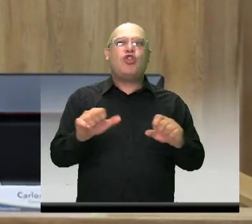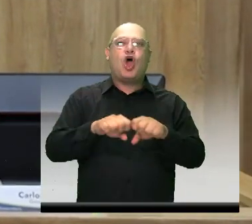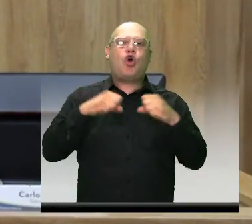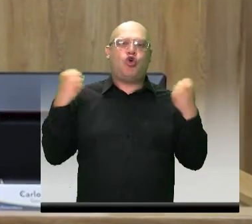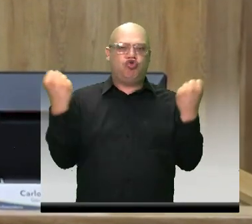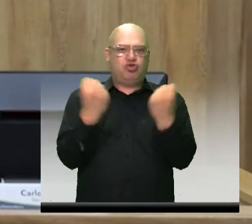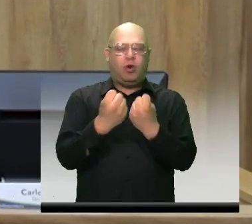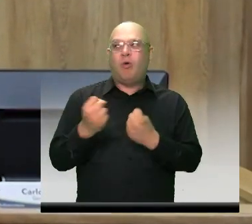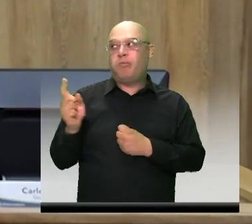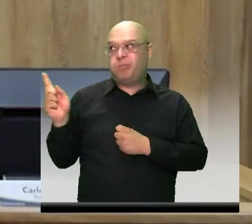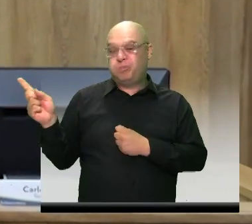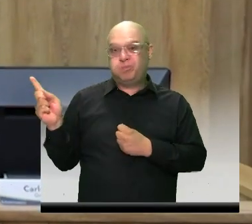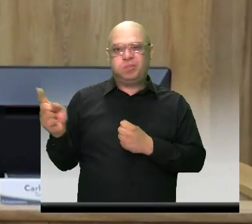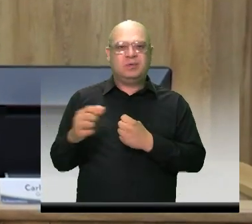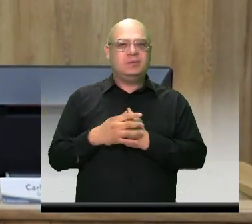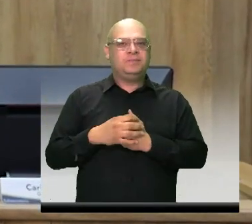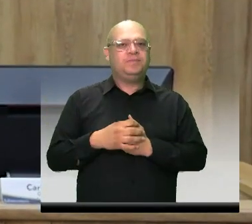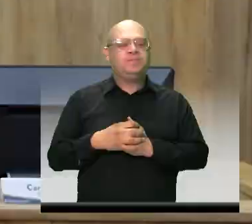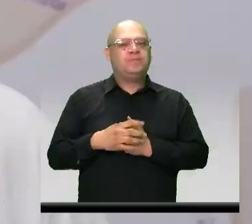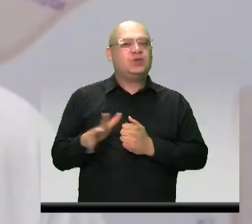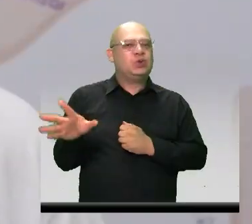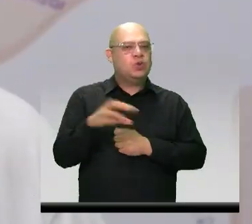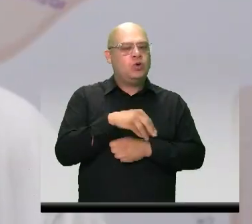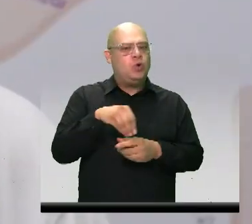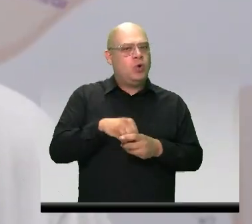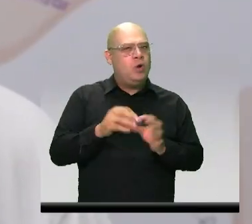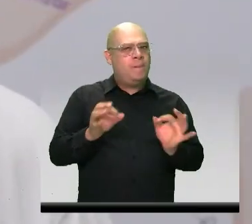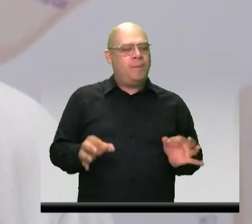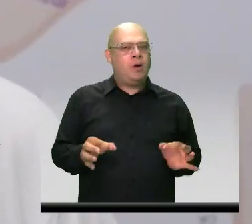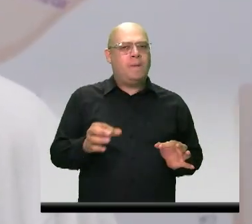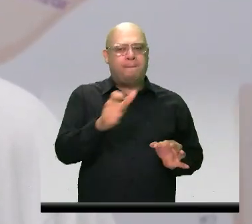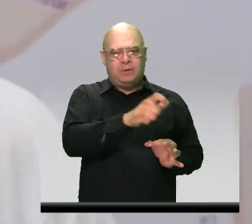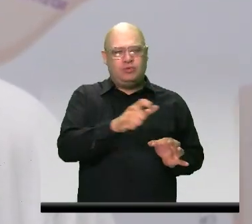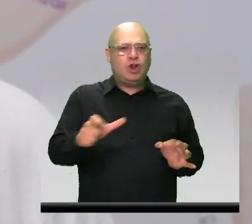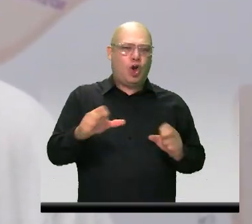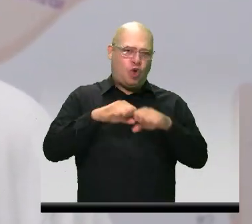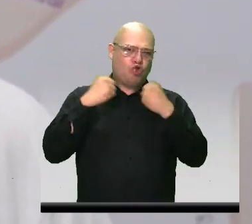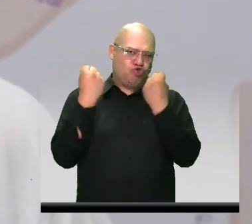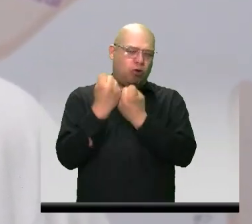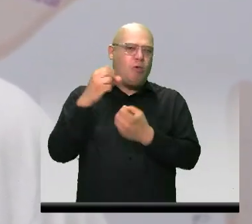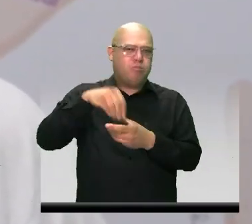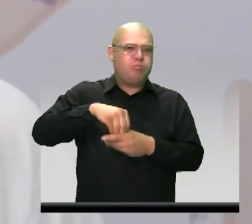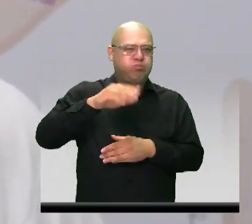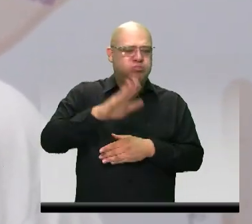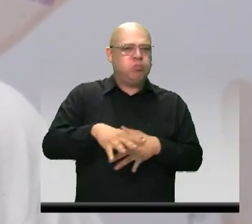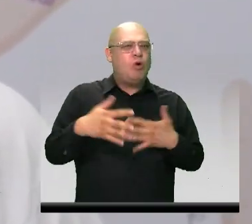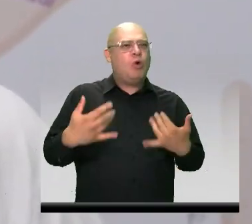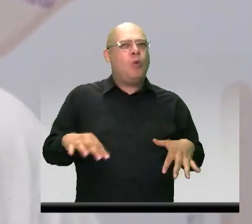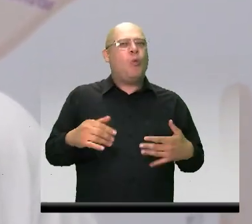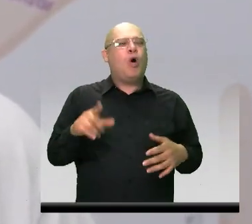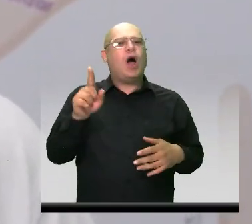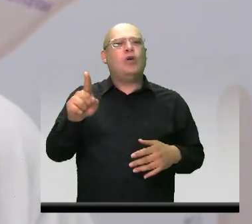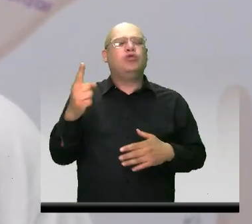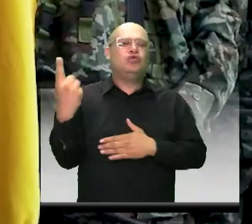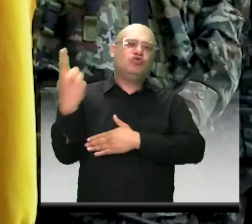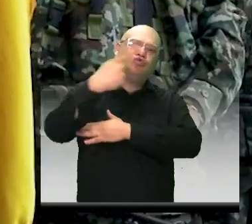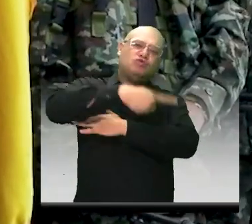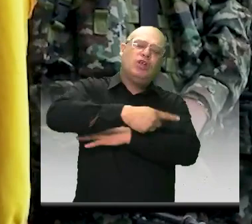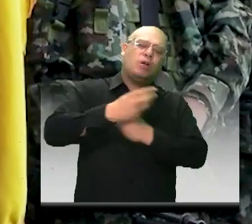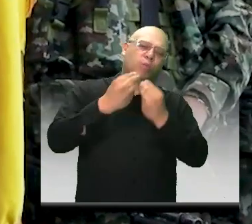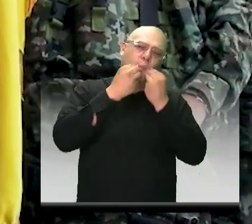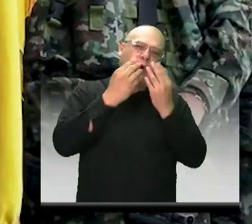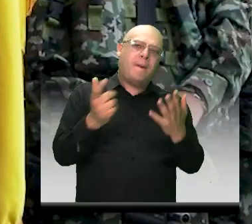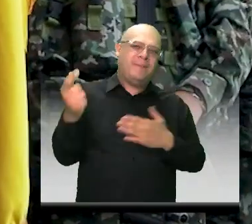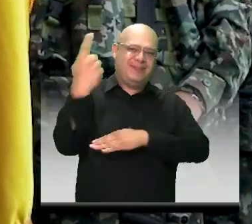tuvimos la oportunidad de que los honorables concejales le hicieran un evento lindo a las víctimas.